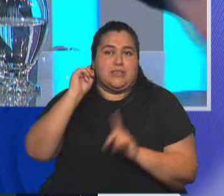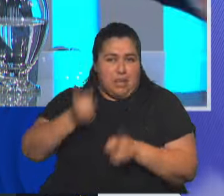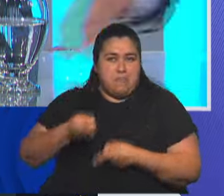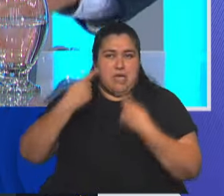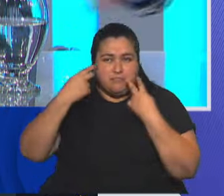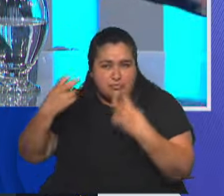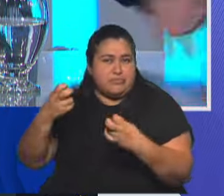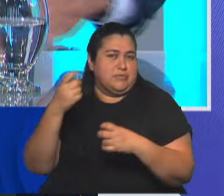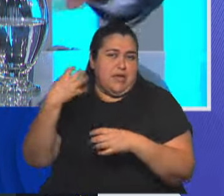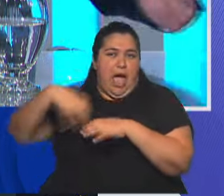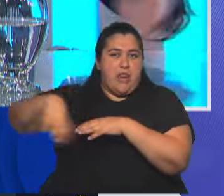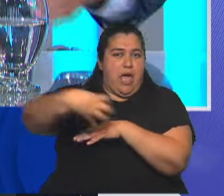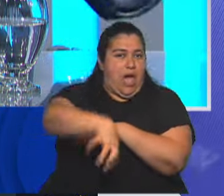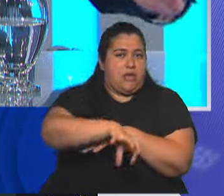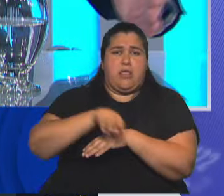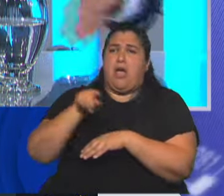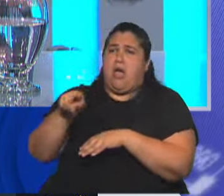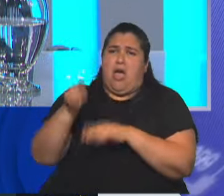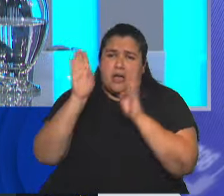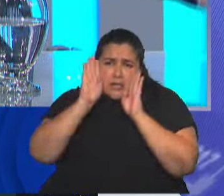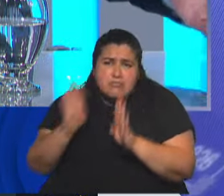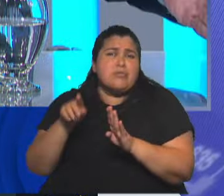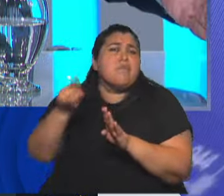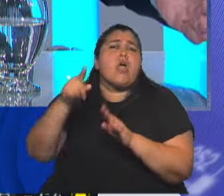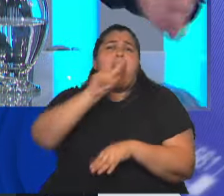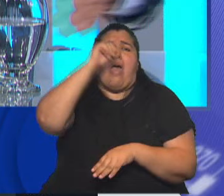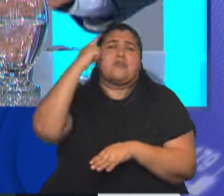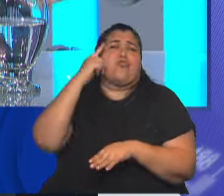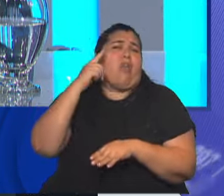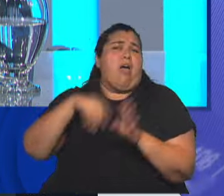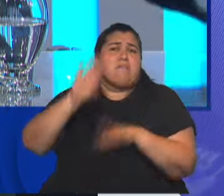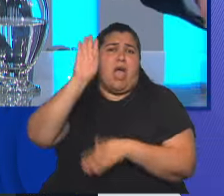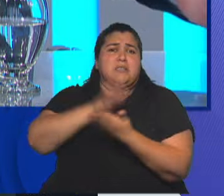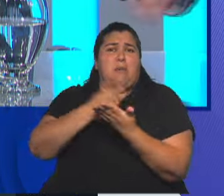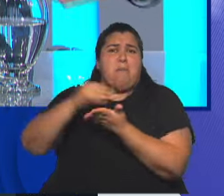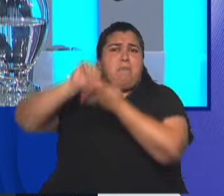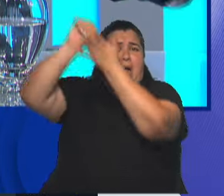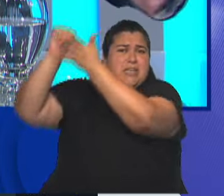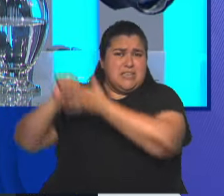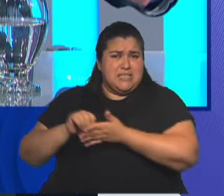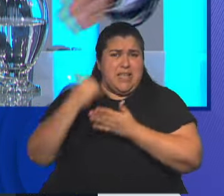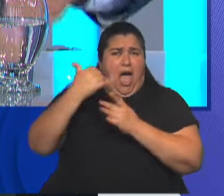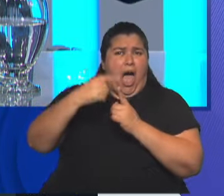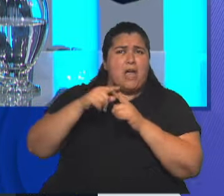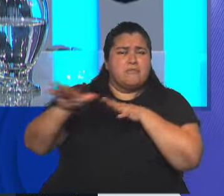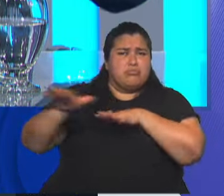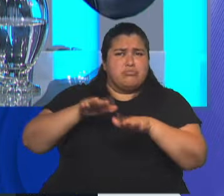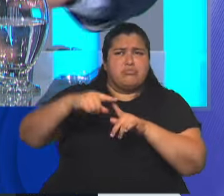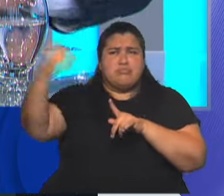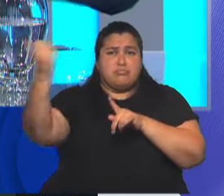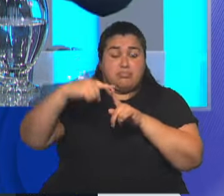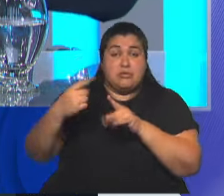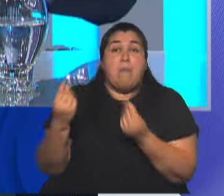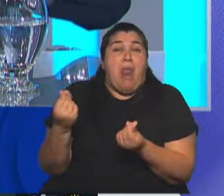actuar en todo el mundo, porque son delitos transnacionales, delitos que superan las fronteras. El lavado de dinero es un